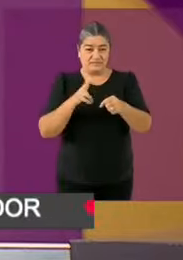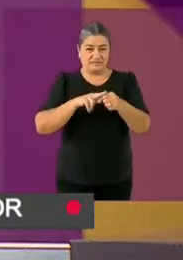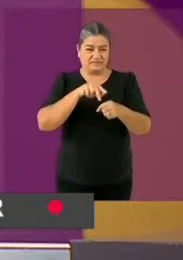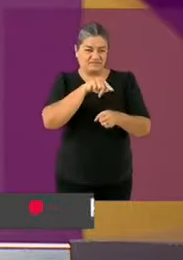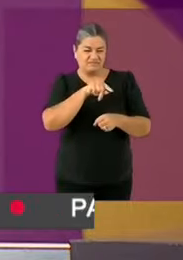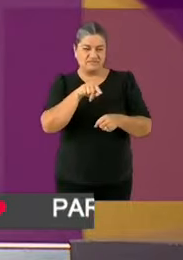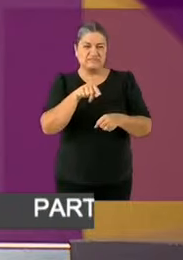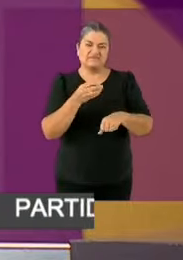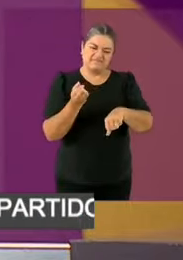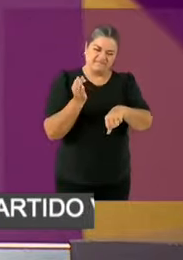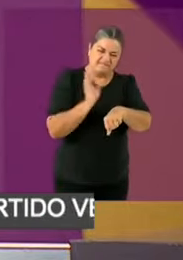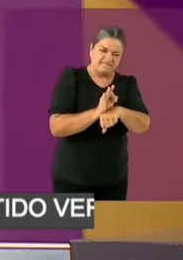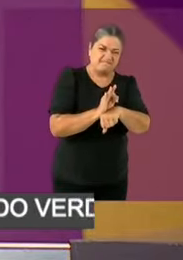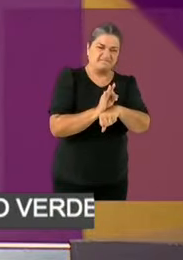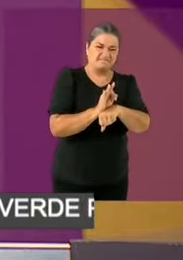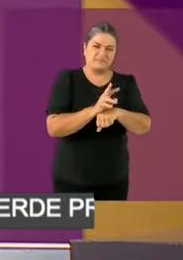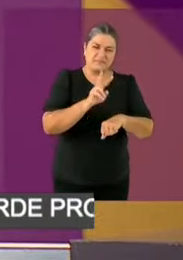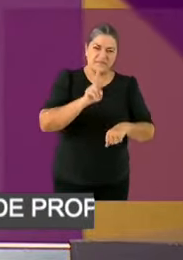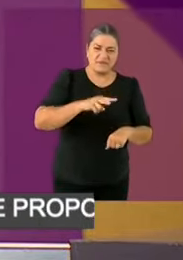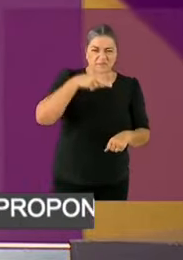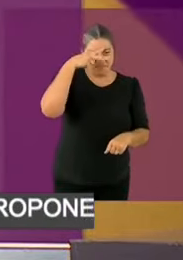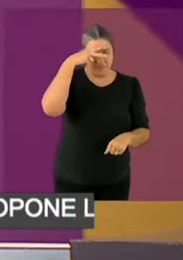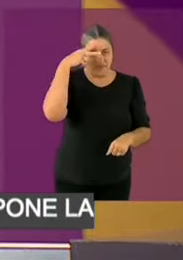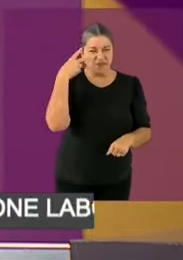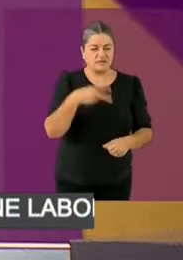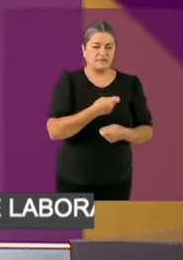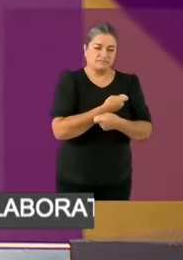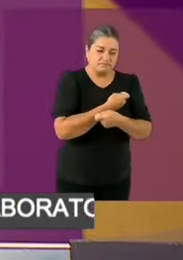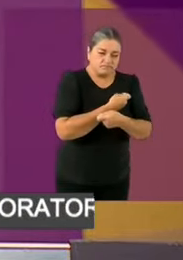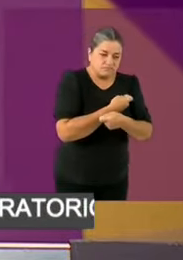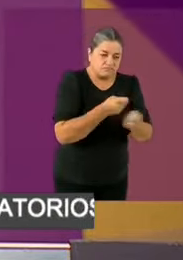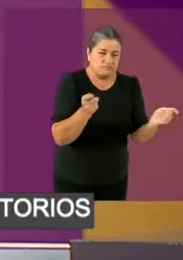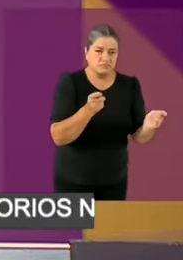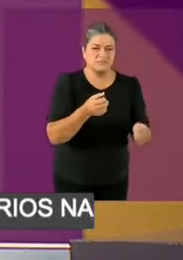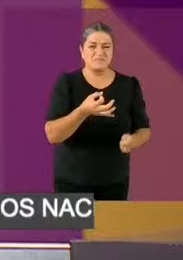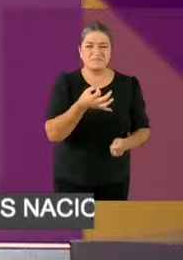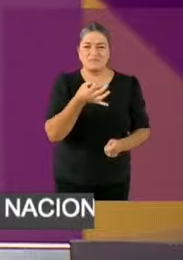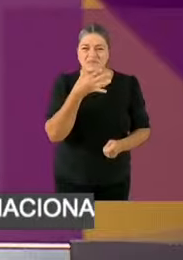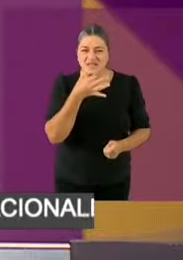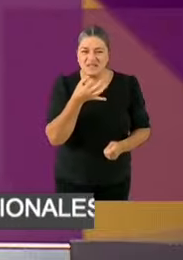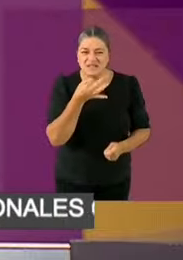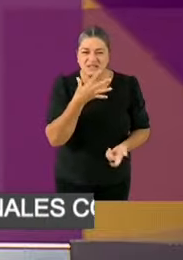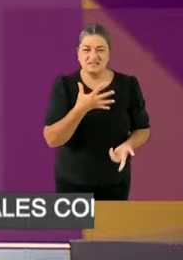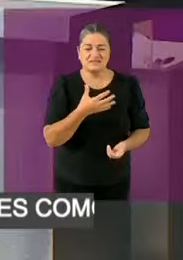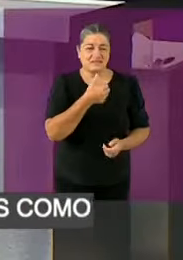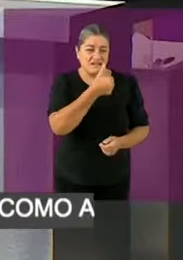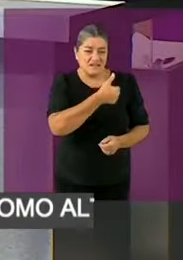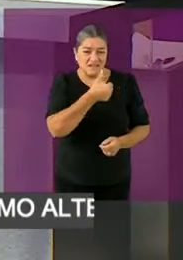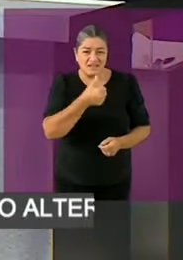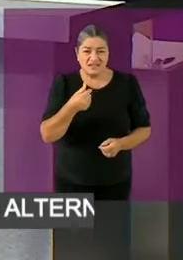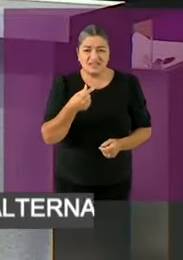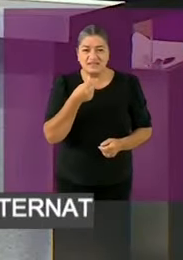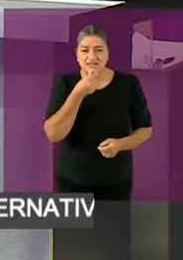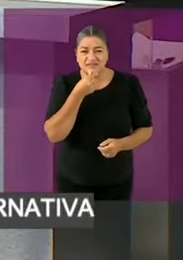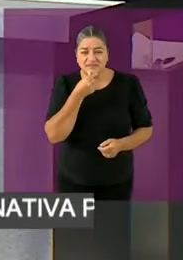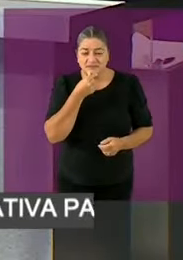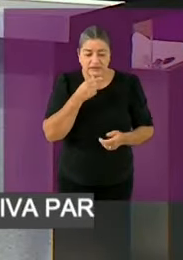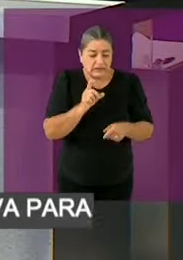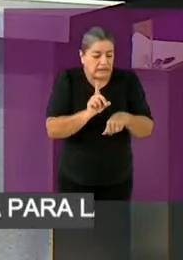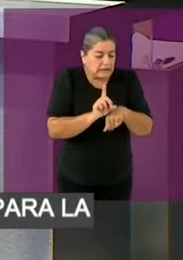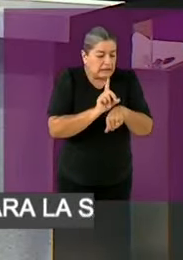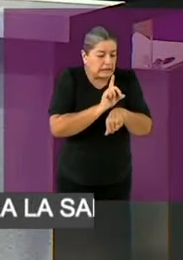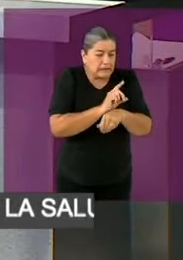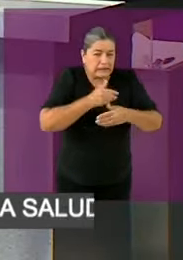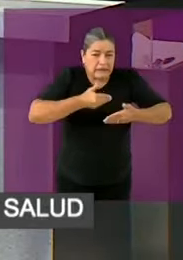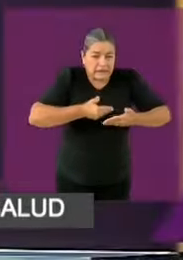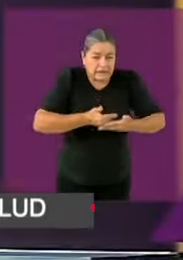medicinas a cada niña, a cada niño, desde el primer día de su nacimiento. Gracias. Gracias, candidato.